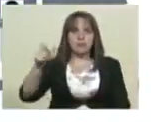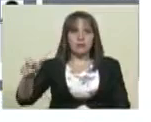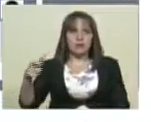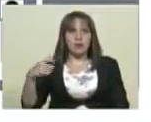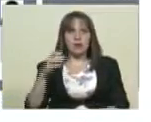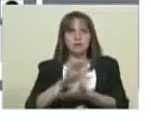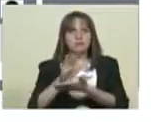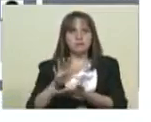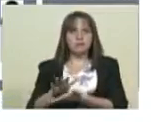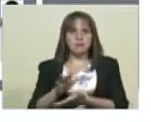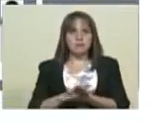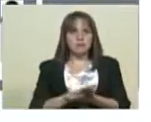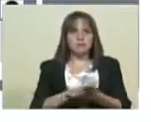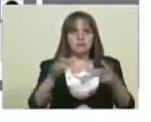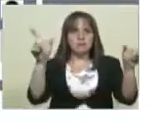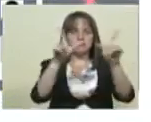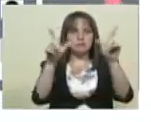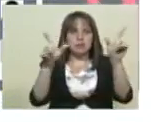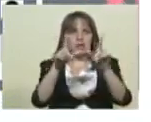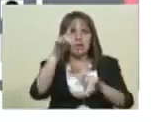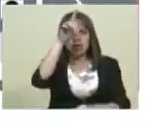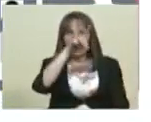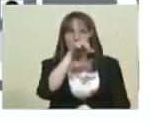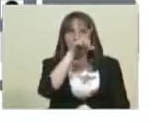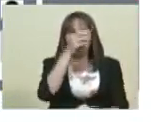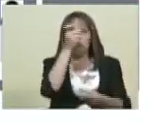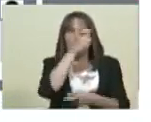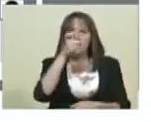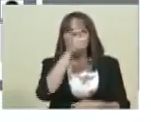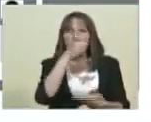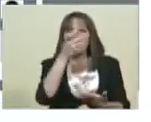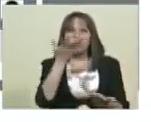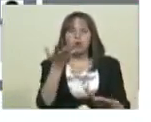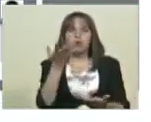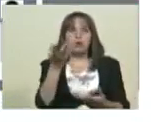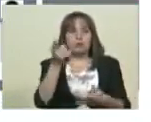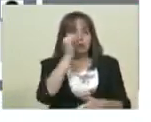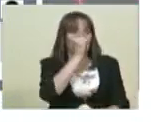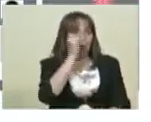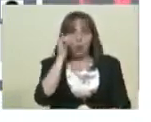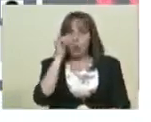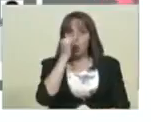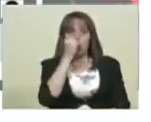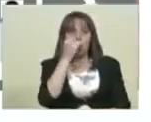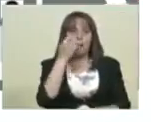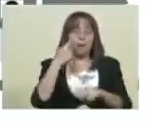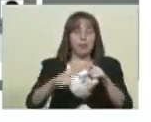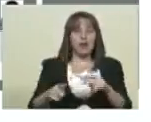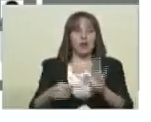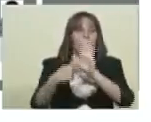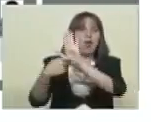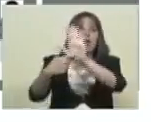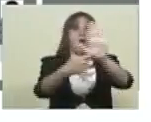tranquilidad y los medios de comunicación estamos buscando la manera para que puedan cubrir sin que